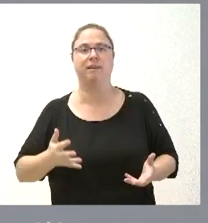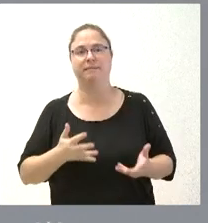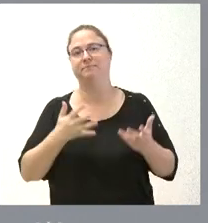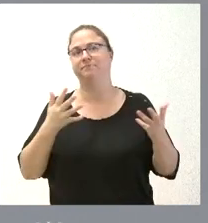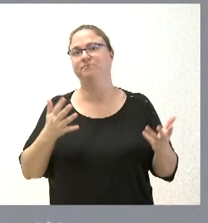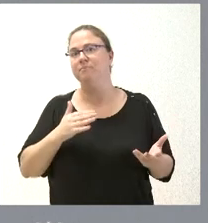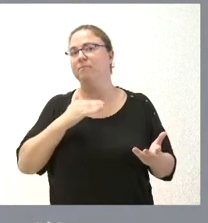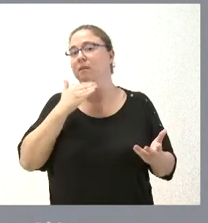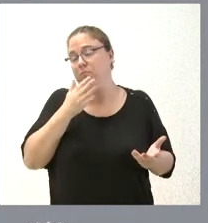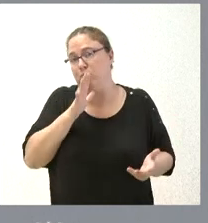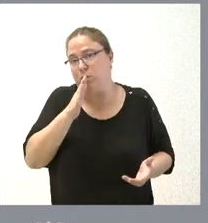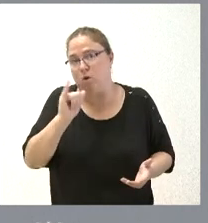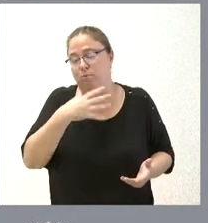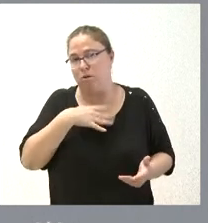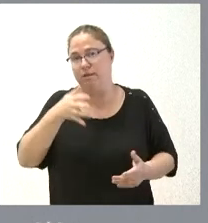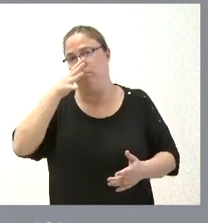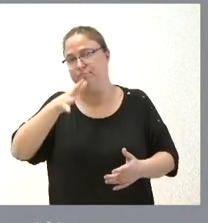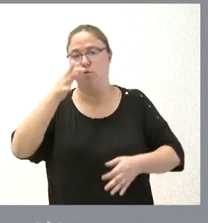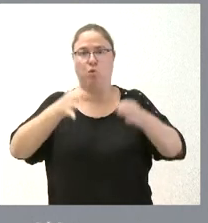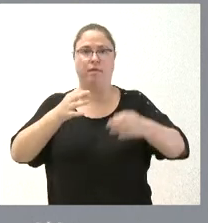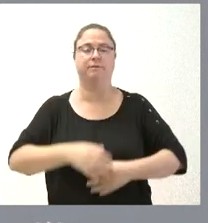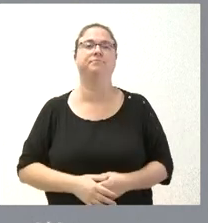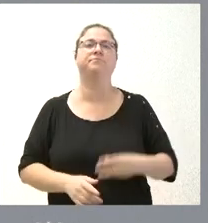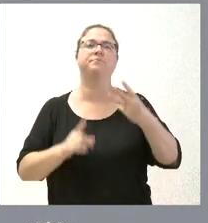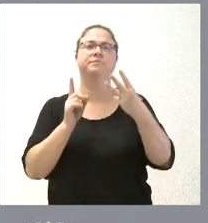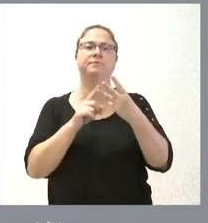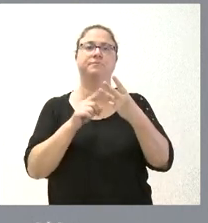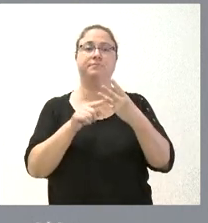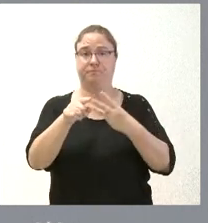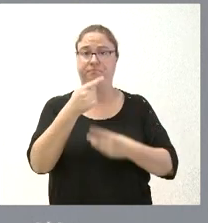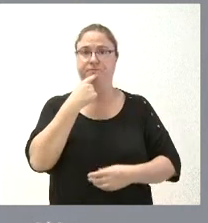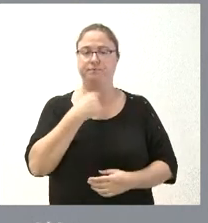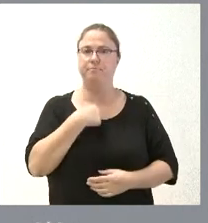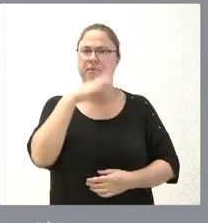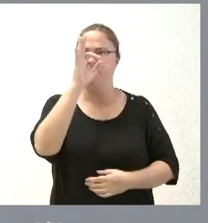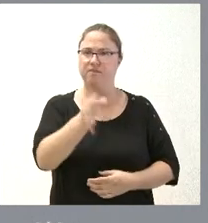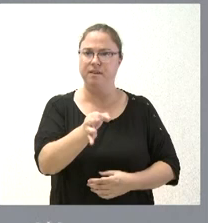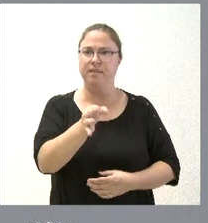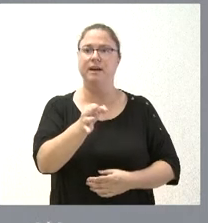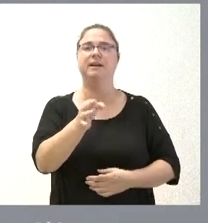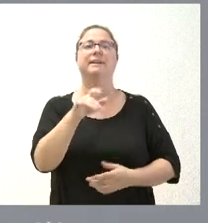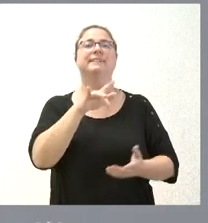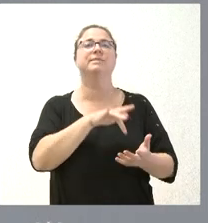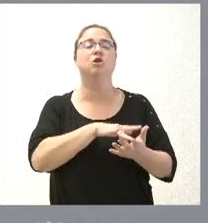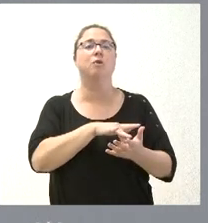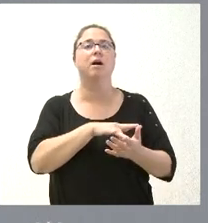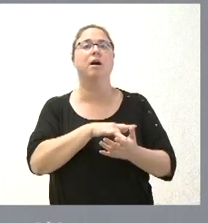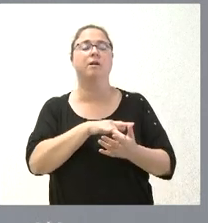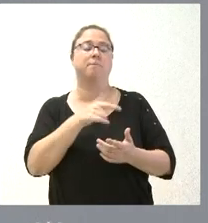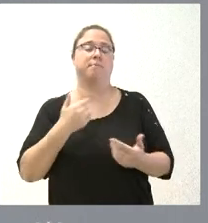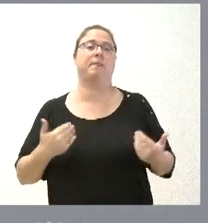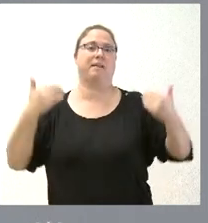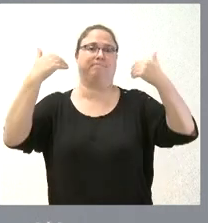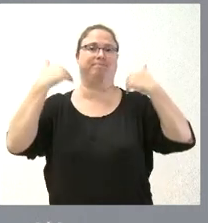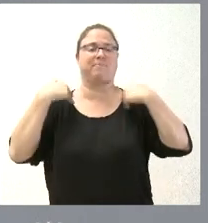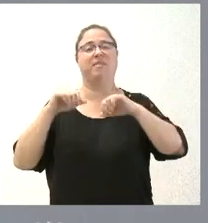algún motivo para ello y el tercer ámbito usted señala que es verdad que se reconoce por el procurador del común el alto nivel